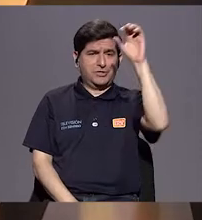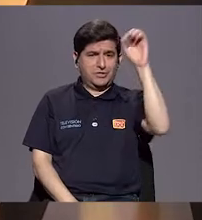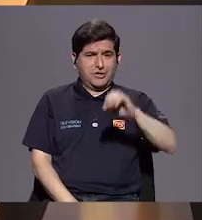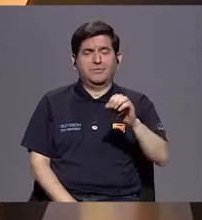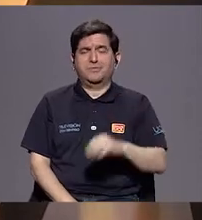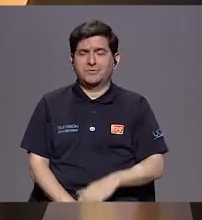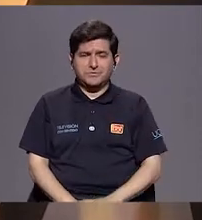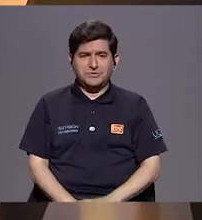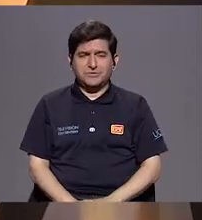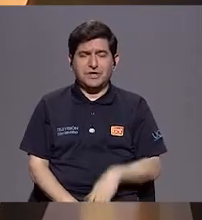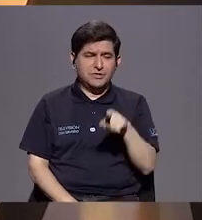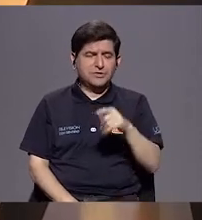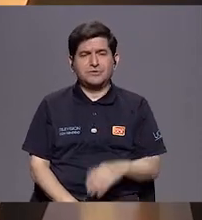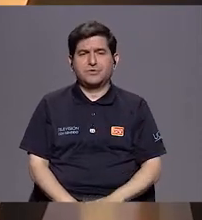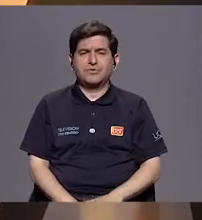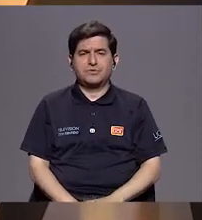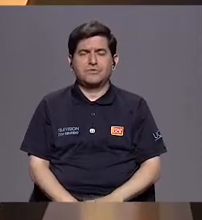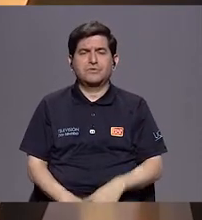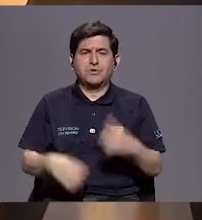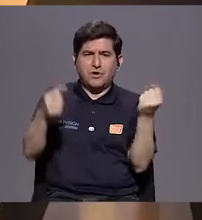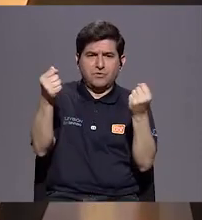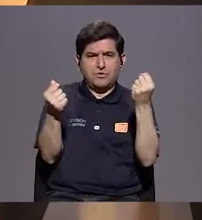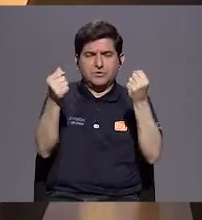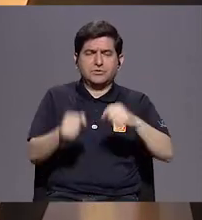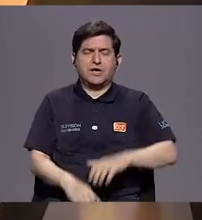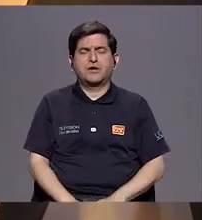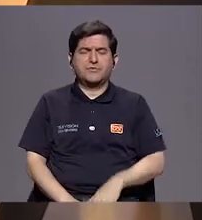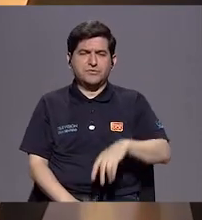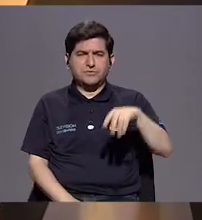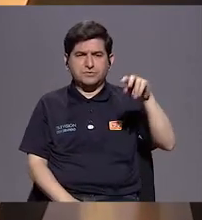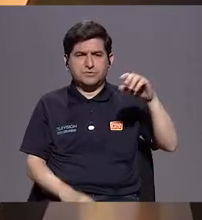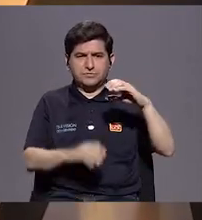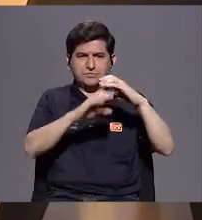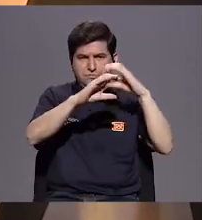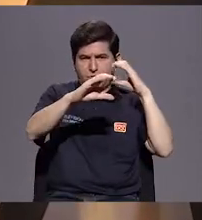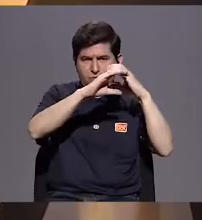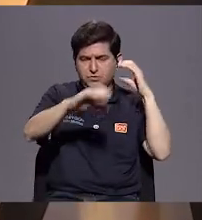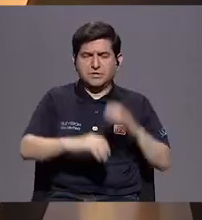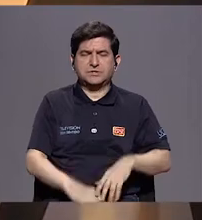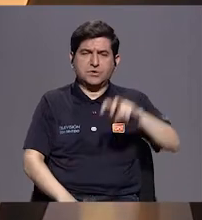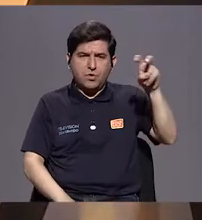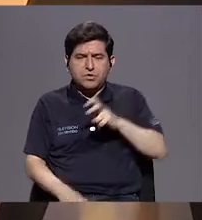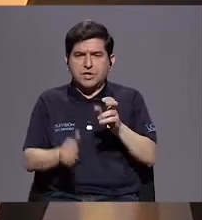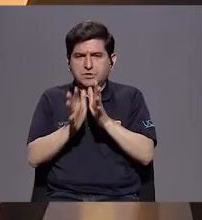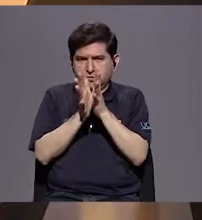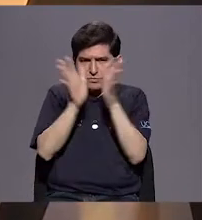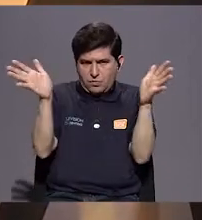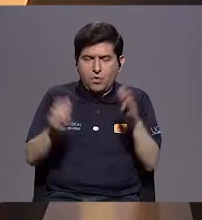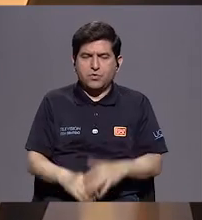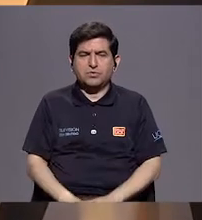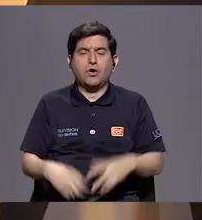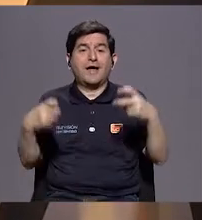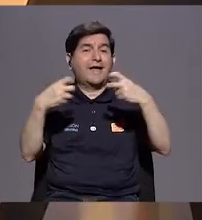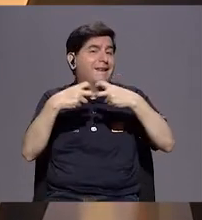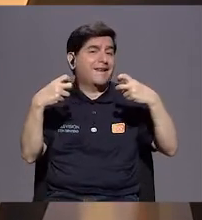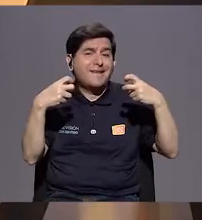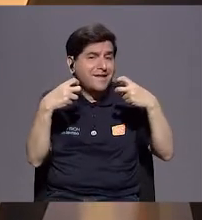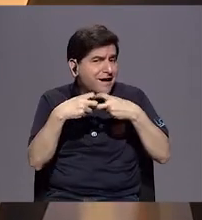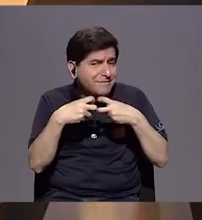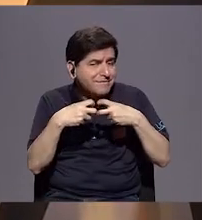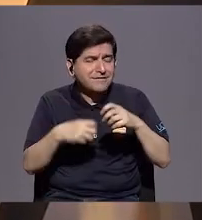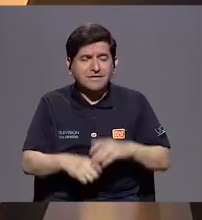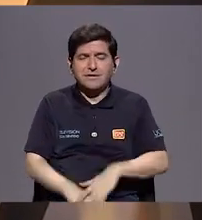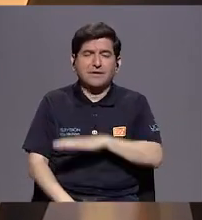% de la flotilla vehicular de transporte público siendo eléctrica